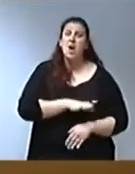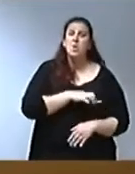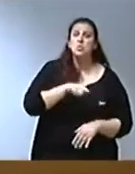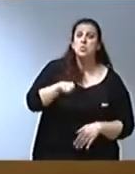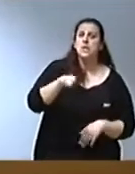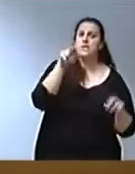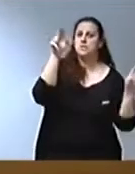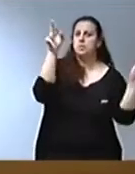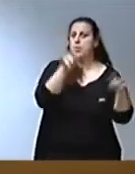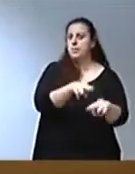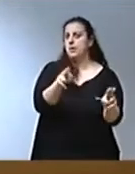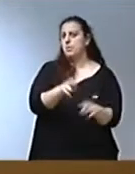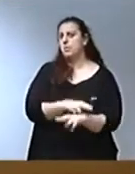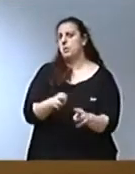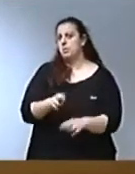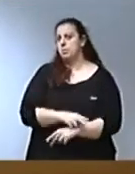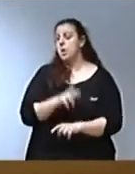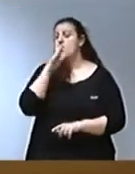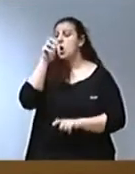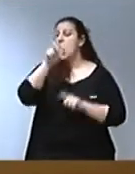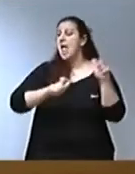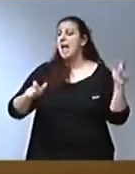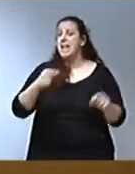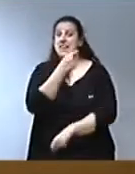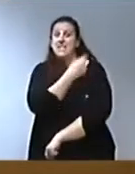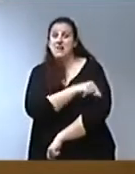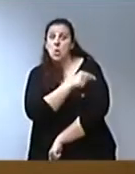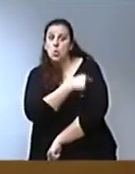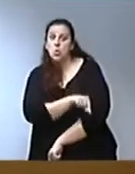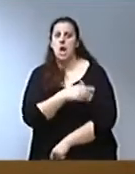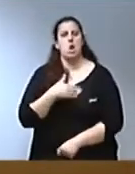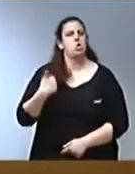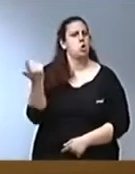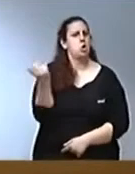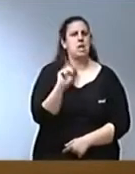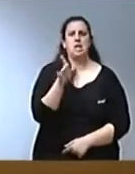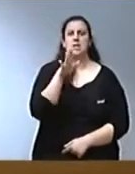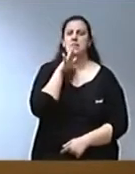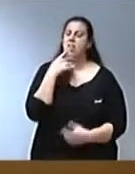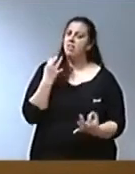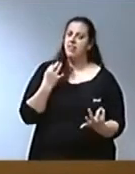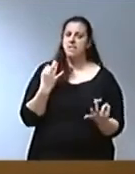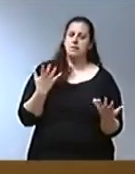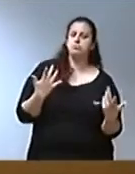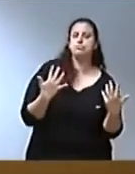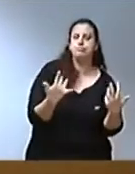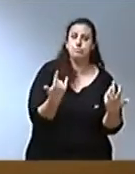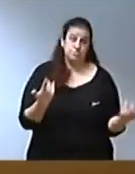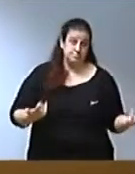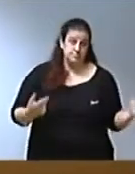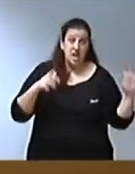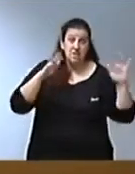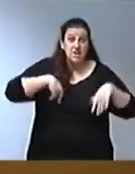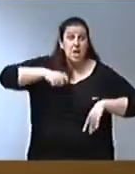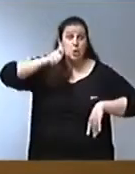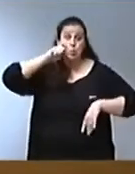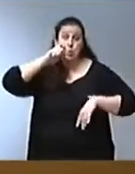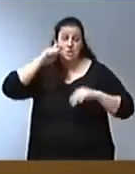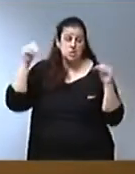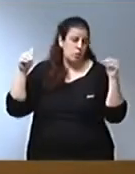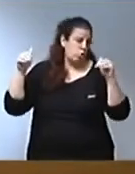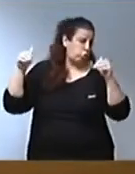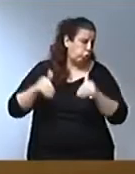porque no quieren vacunar a la gente con el ritmo que se necesita. El motor turismo de nuestra economía ha destruido,